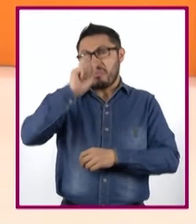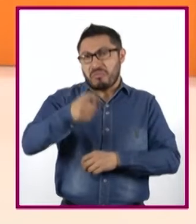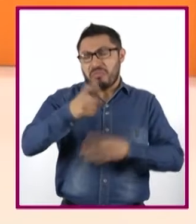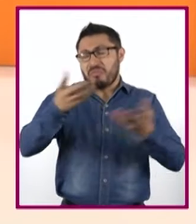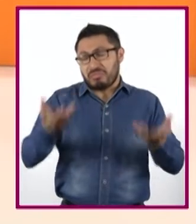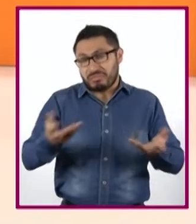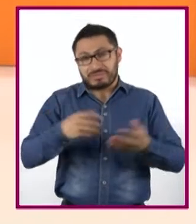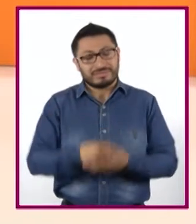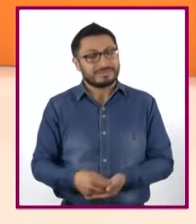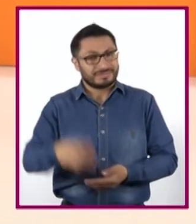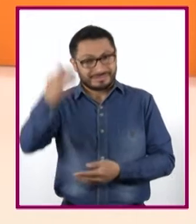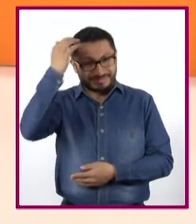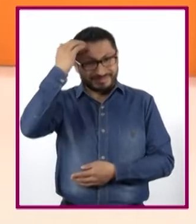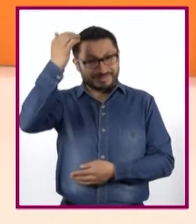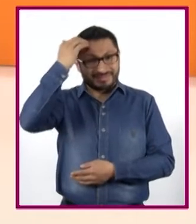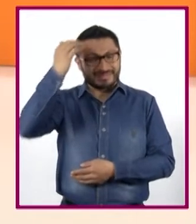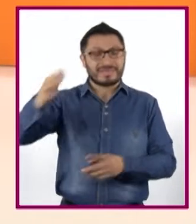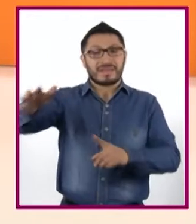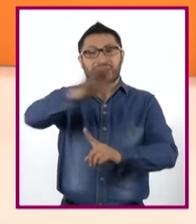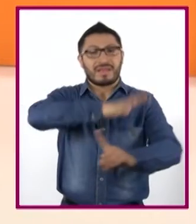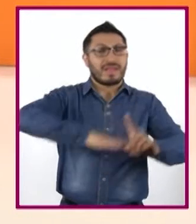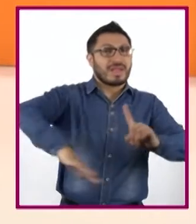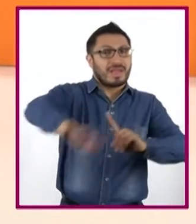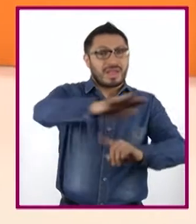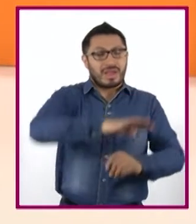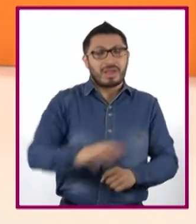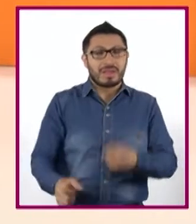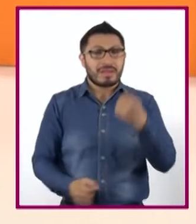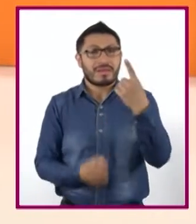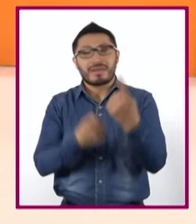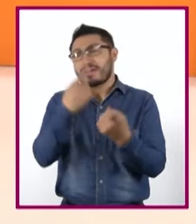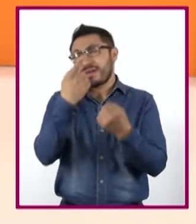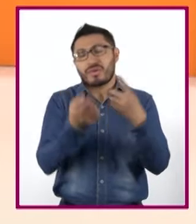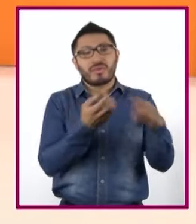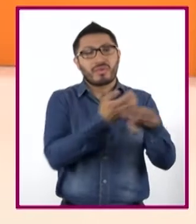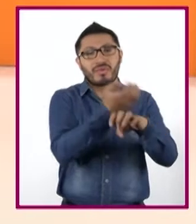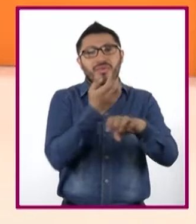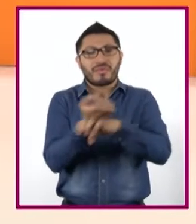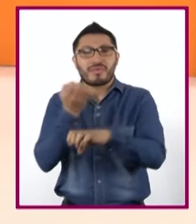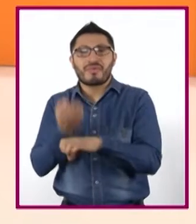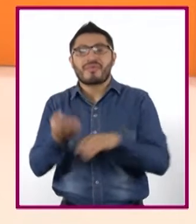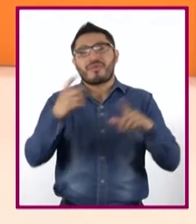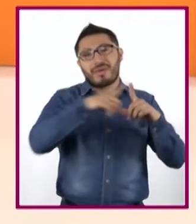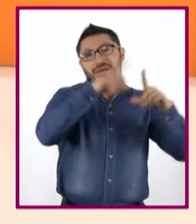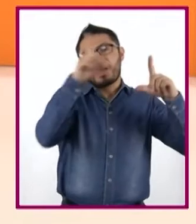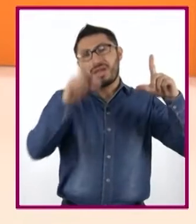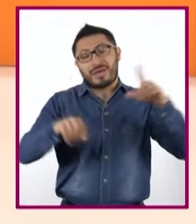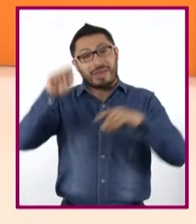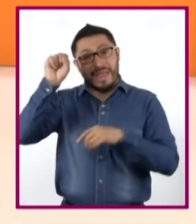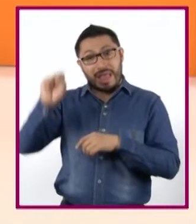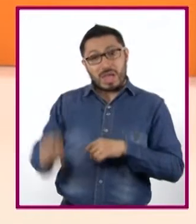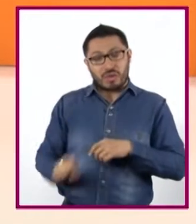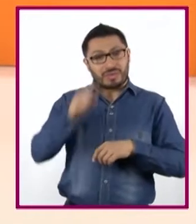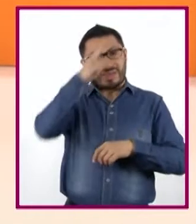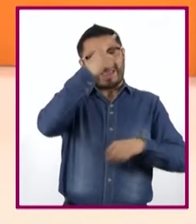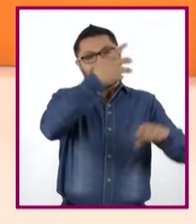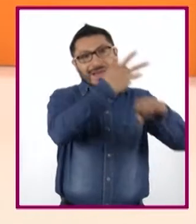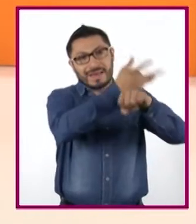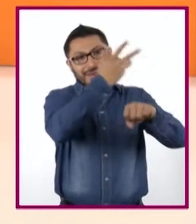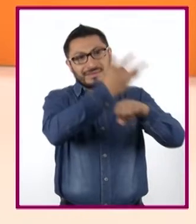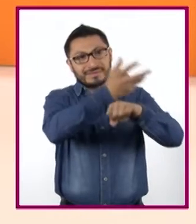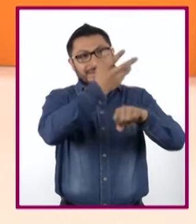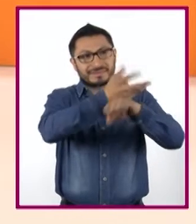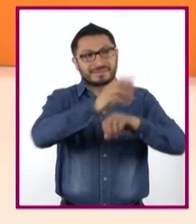Vamos a conocer un área que abarcó algunos de los estados de lo que actualmente es el sur de Estados Unidos de